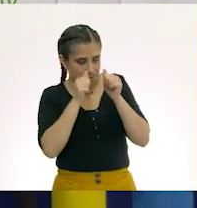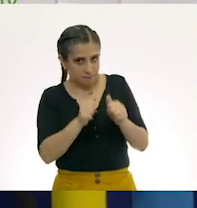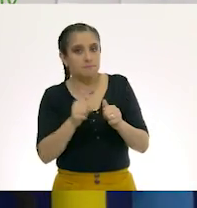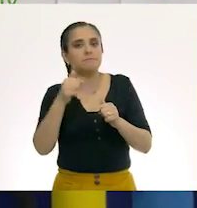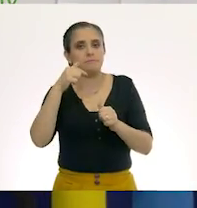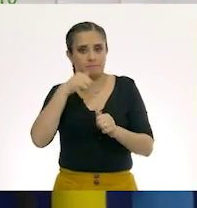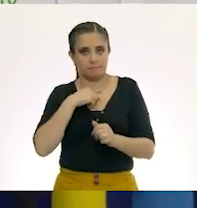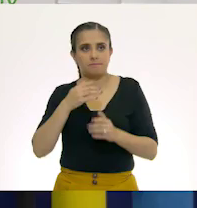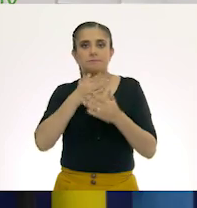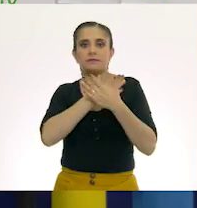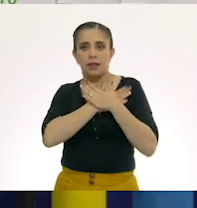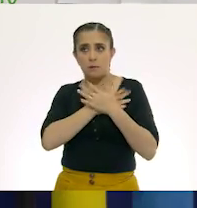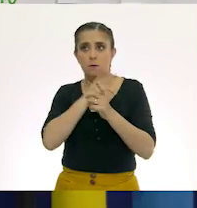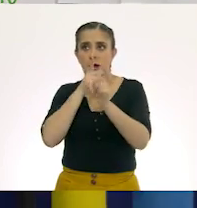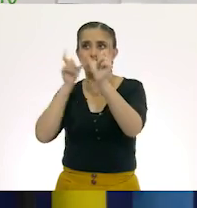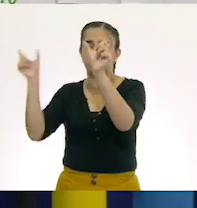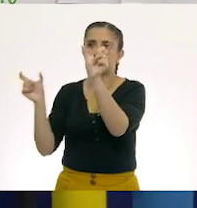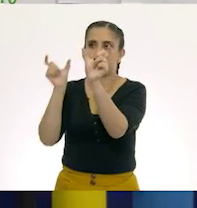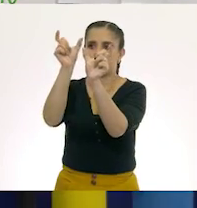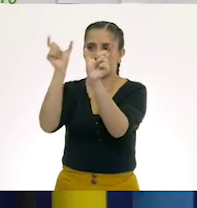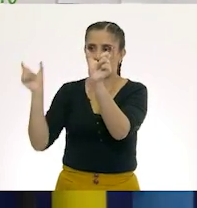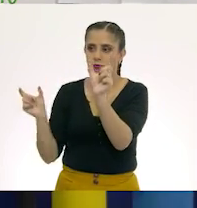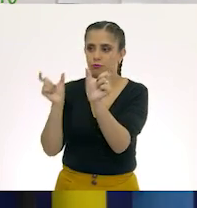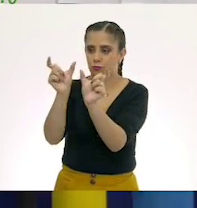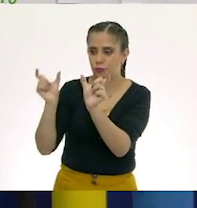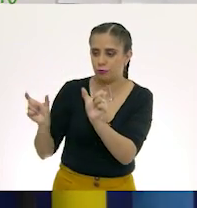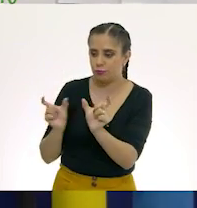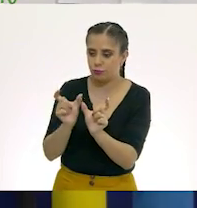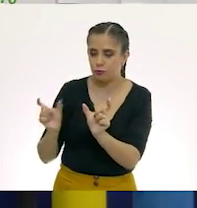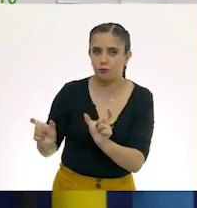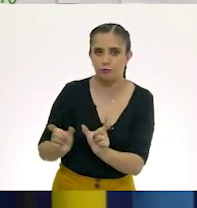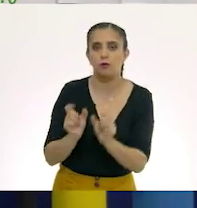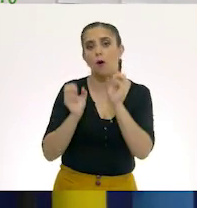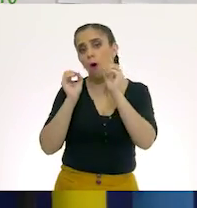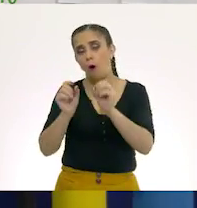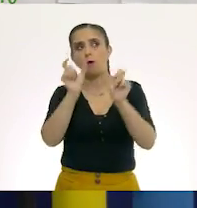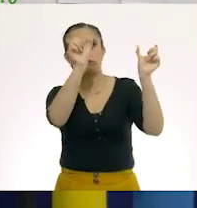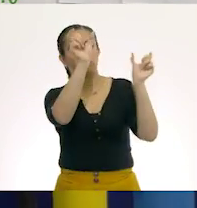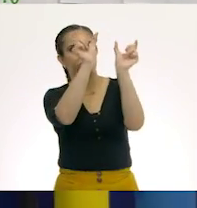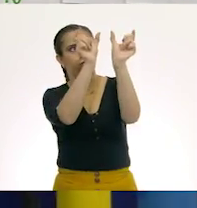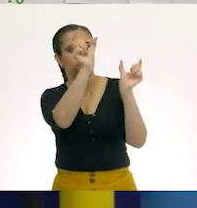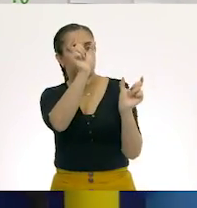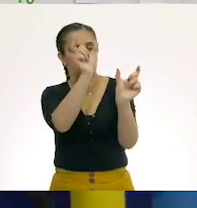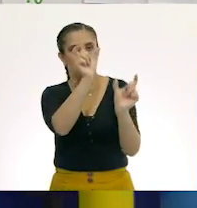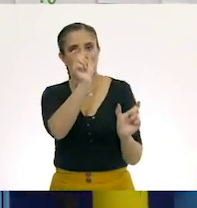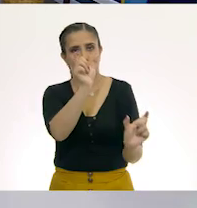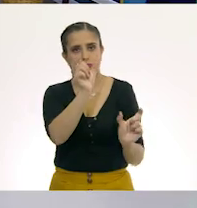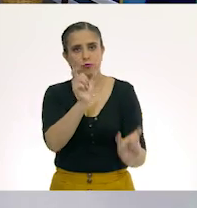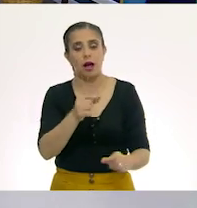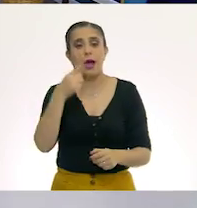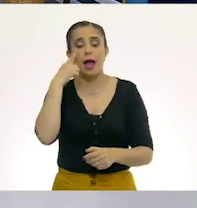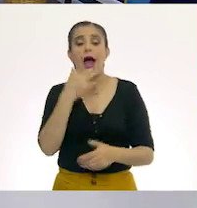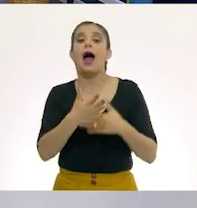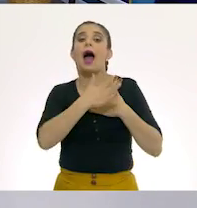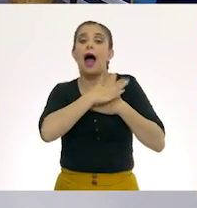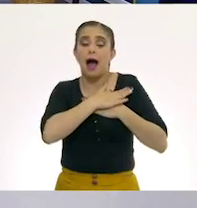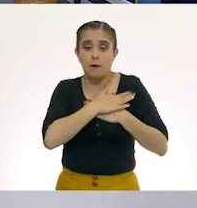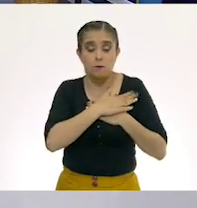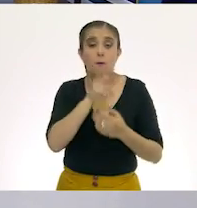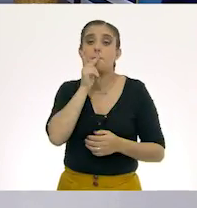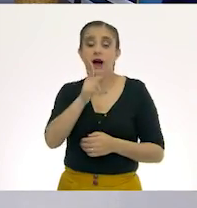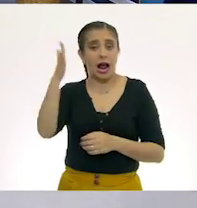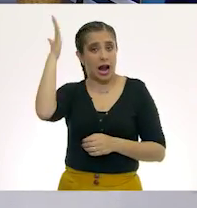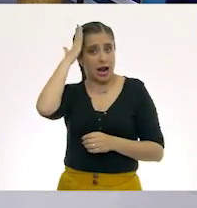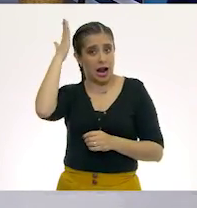armar palabras con amor, ¿sí? Si se supone que amor es la raíz,